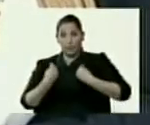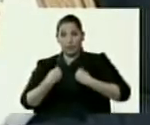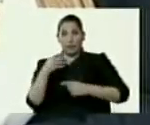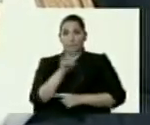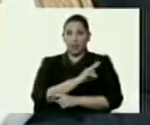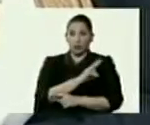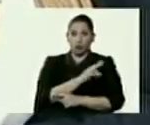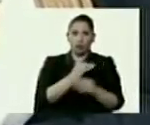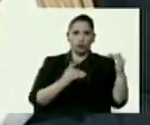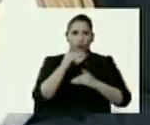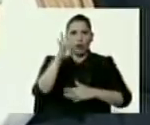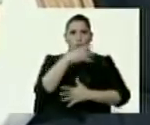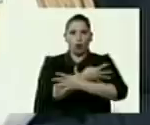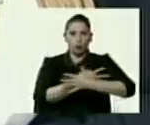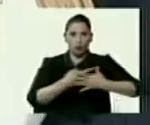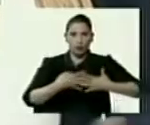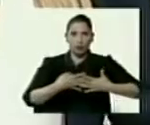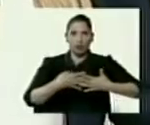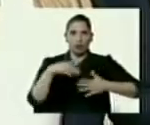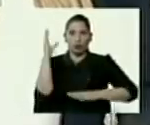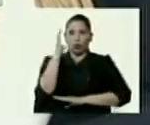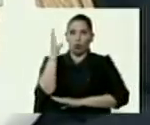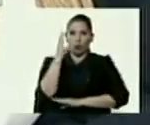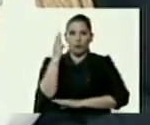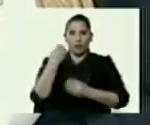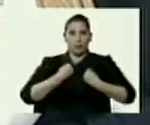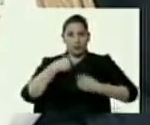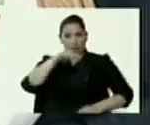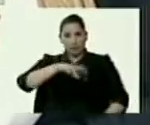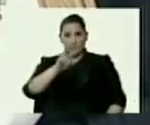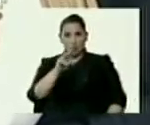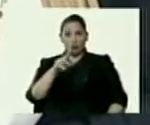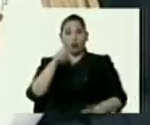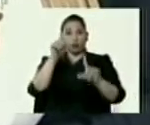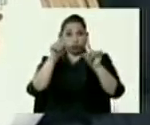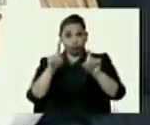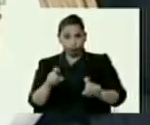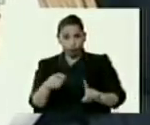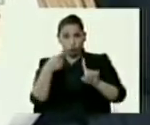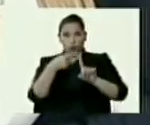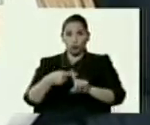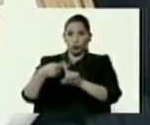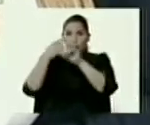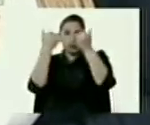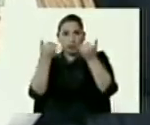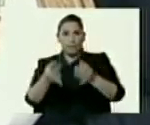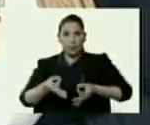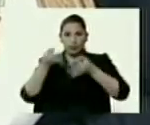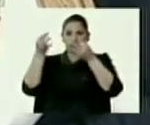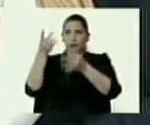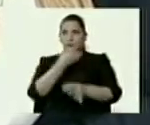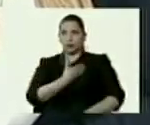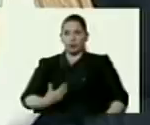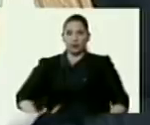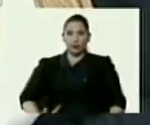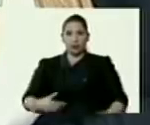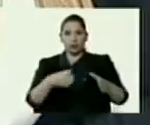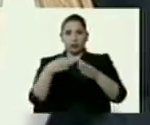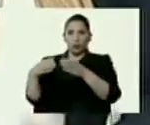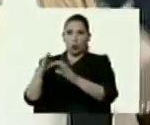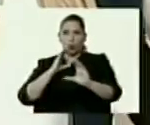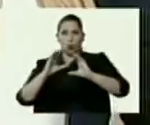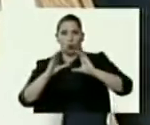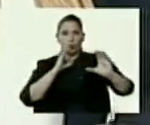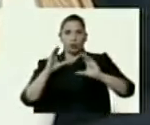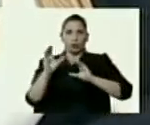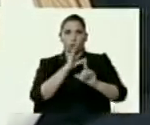que superan los cuatro millones de colombianos. parte de las evidencias que se suman a las ya presentadas por el vicepresidente sectorial de comunicación